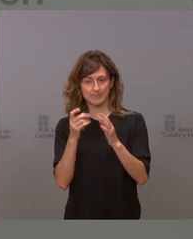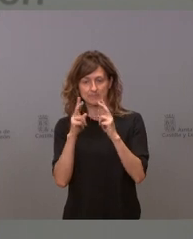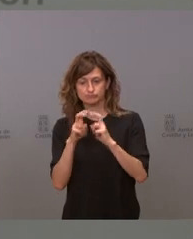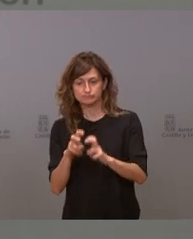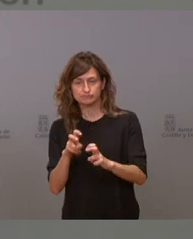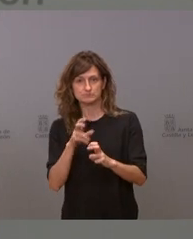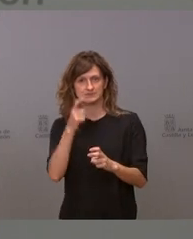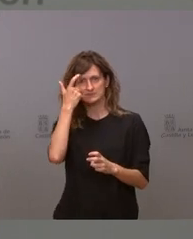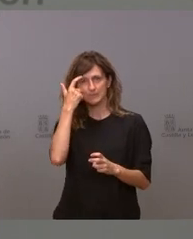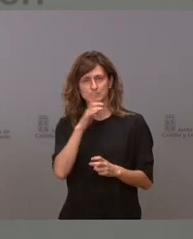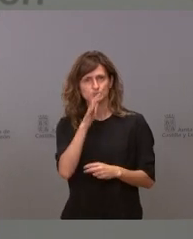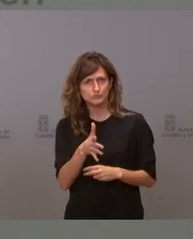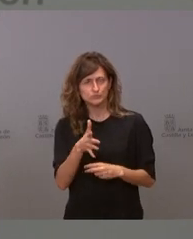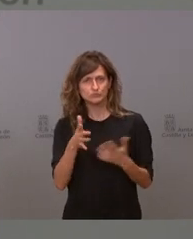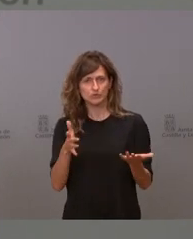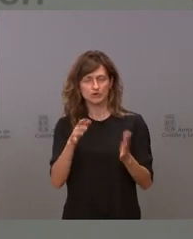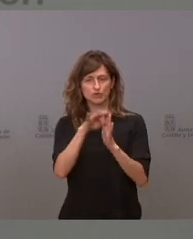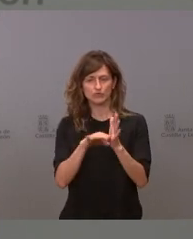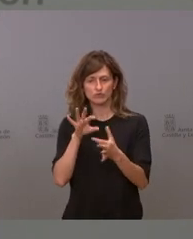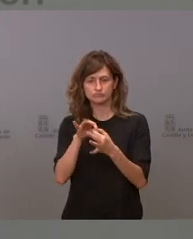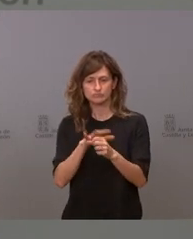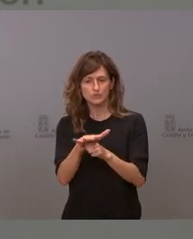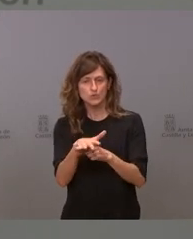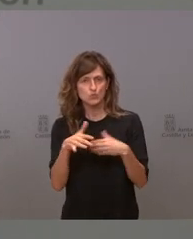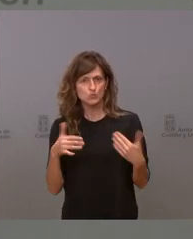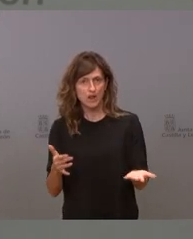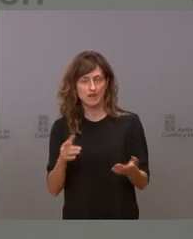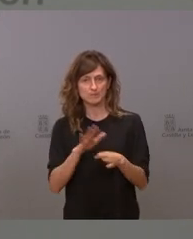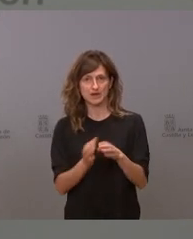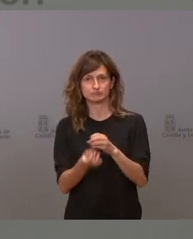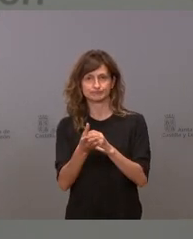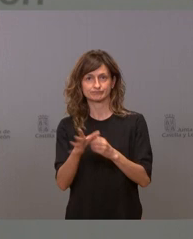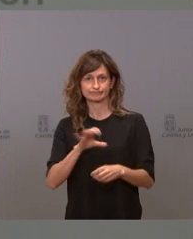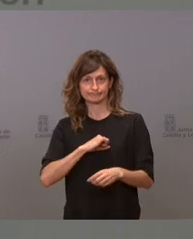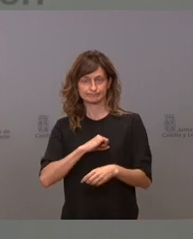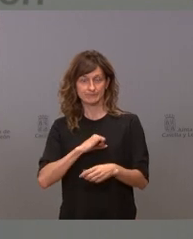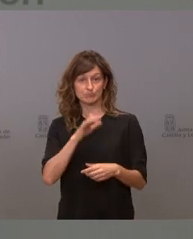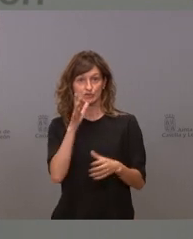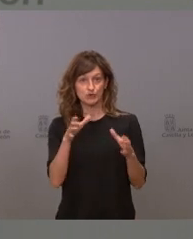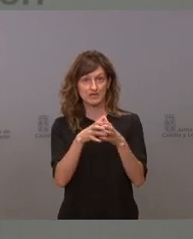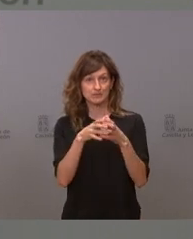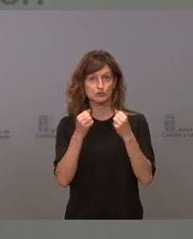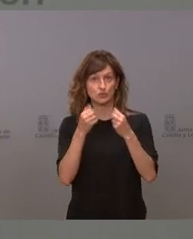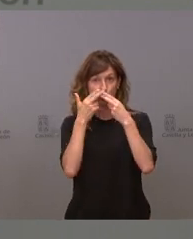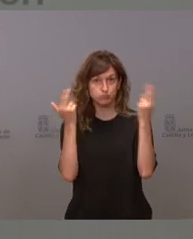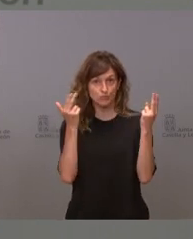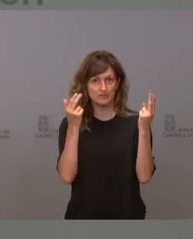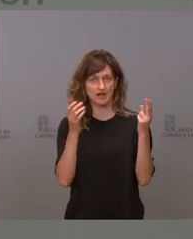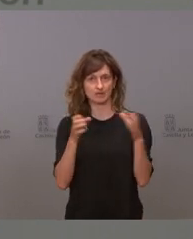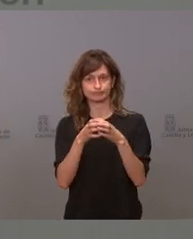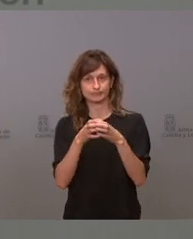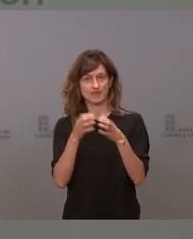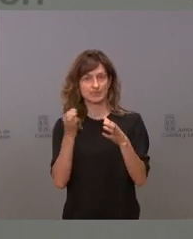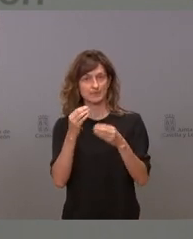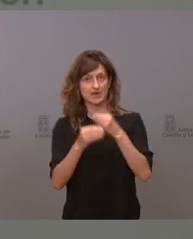exactamente si hay algún tipo de condición que favorezca esta situación para eso están nuestros equipos de salud pública que van a